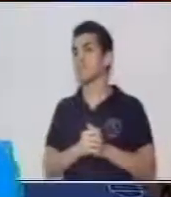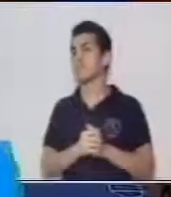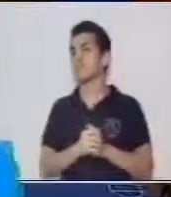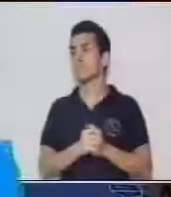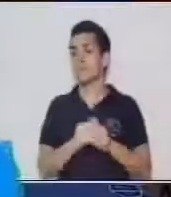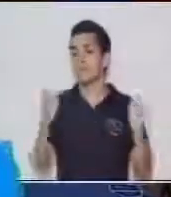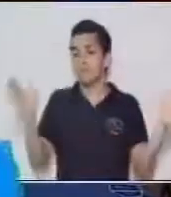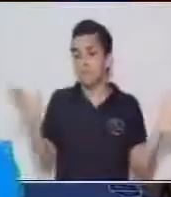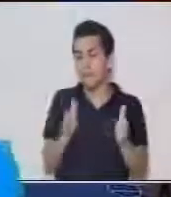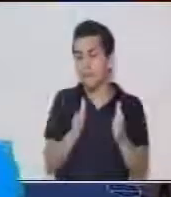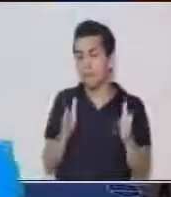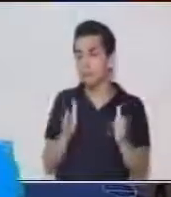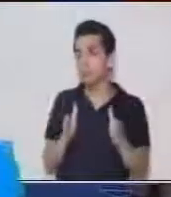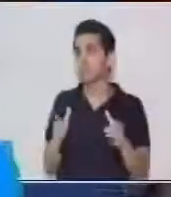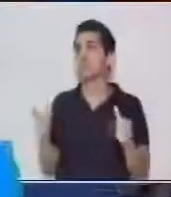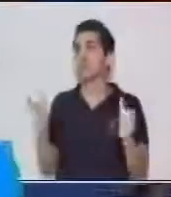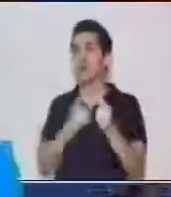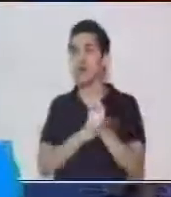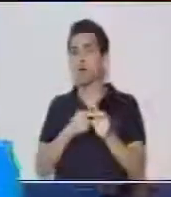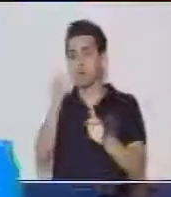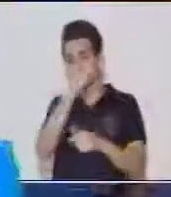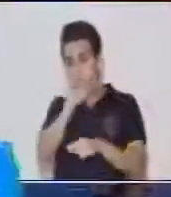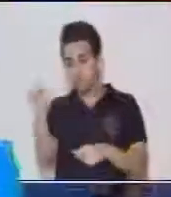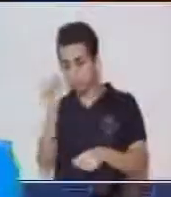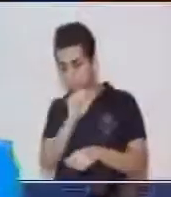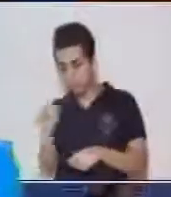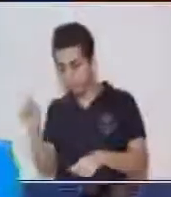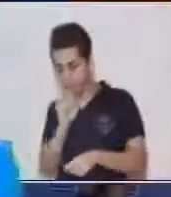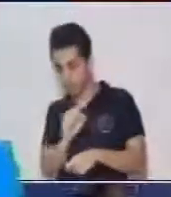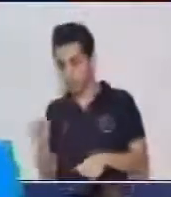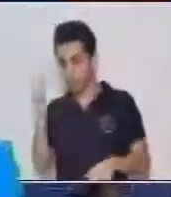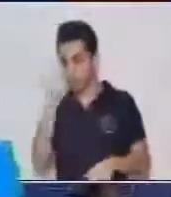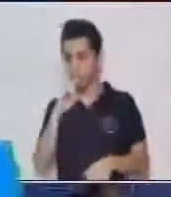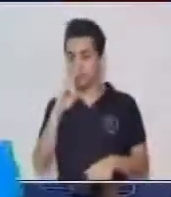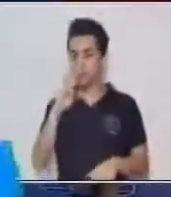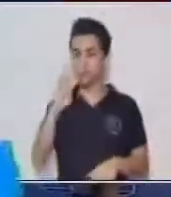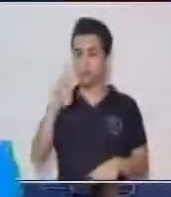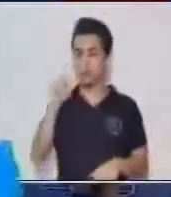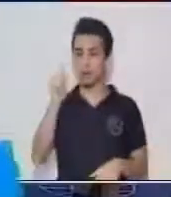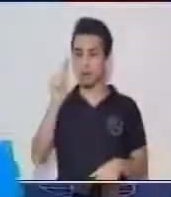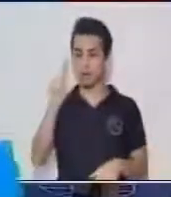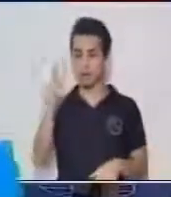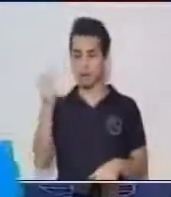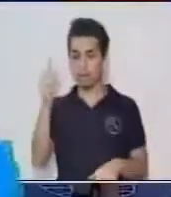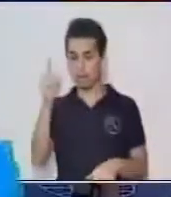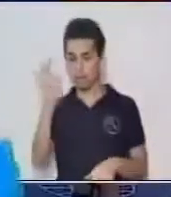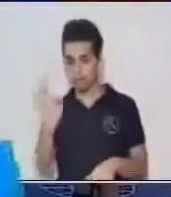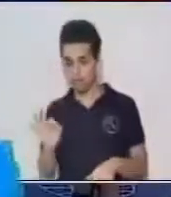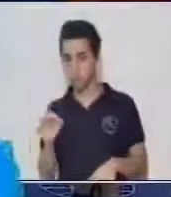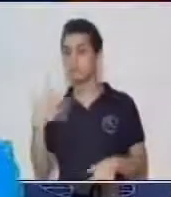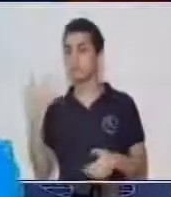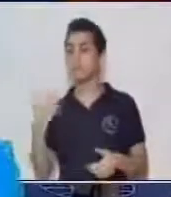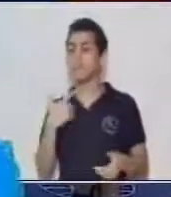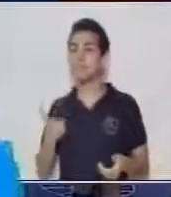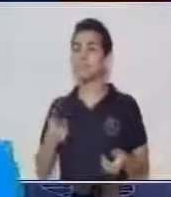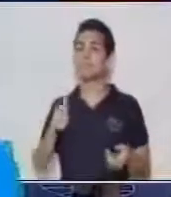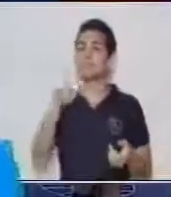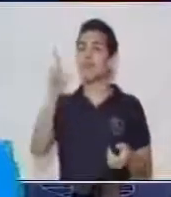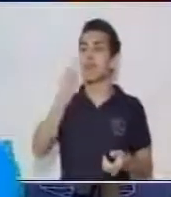por medio del subrayado. ¿Y de qué manera? Vamos a tomar un lapicero o un marcador, un resaltador,